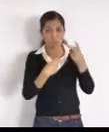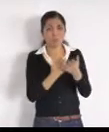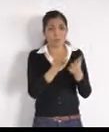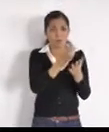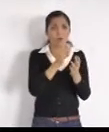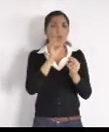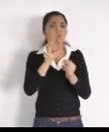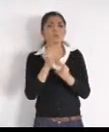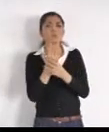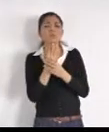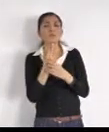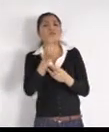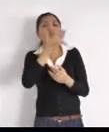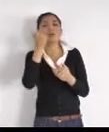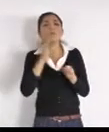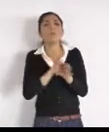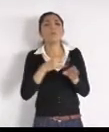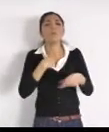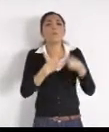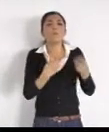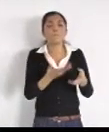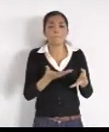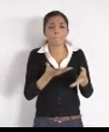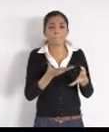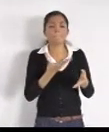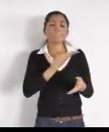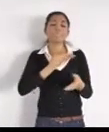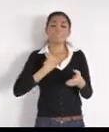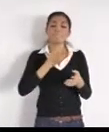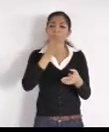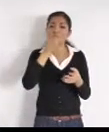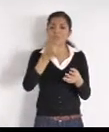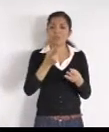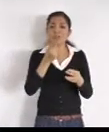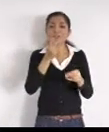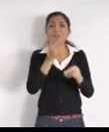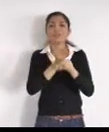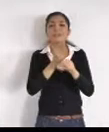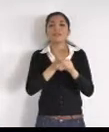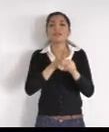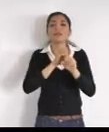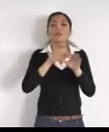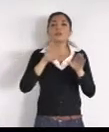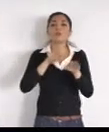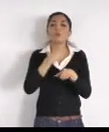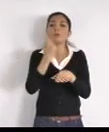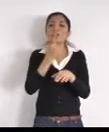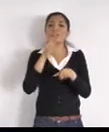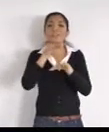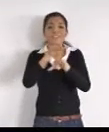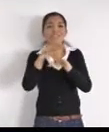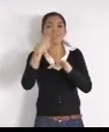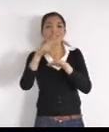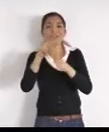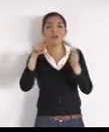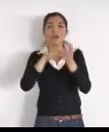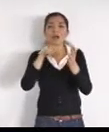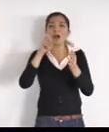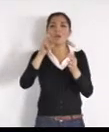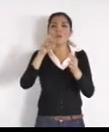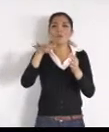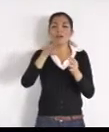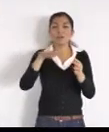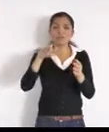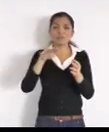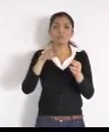escandalizó, en el tema, de la calidad de agua, en Nueva Galicia, no está, en la situación, tan grave, al contrario, nos metimos